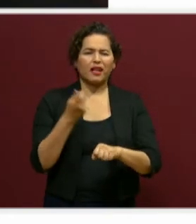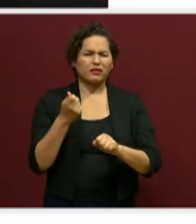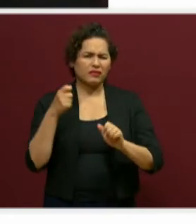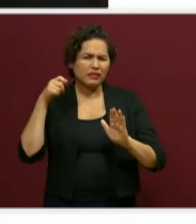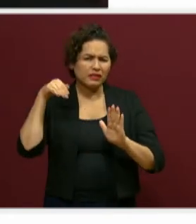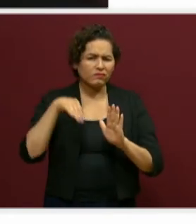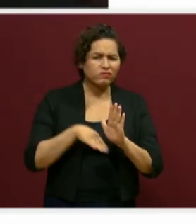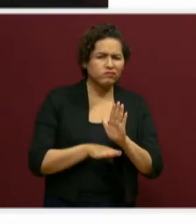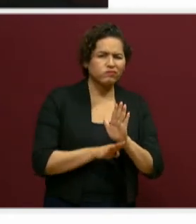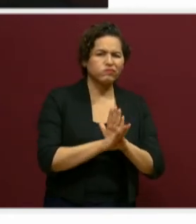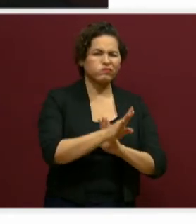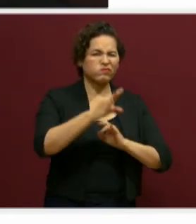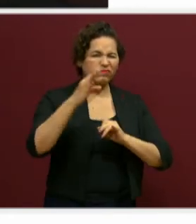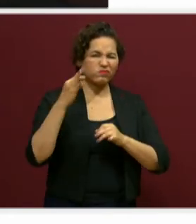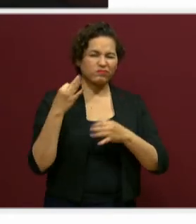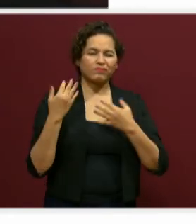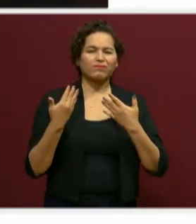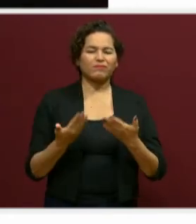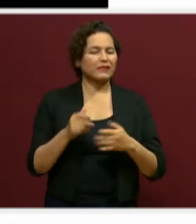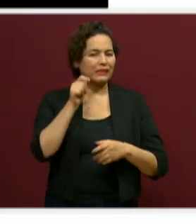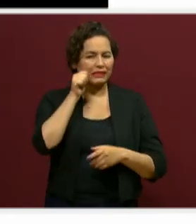hasta el último momento.